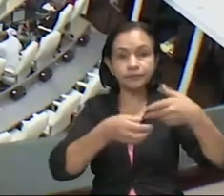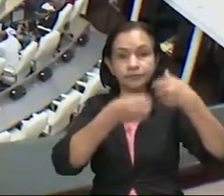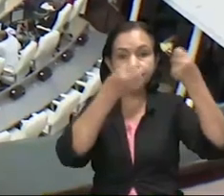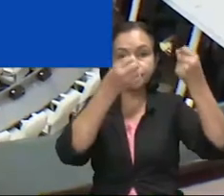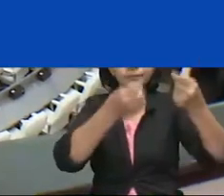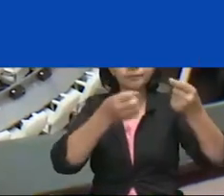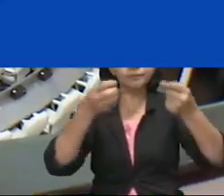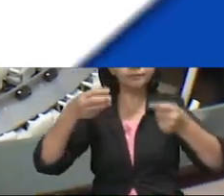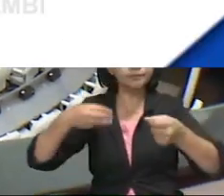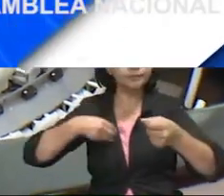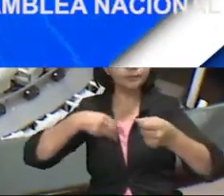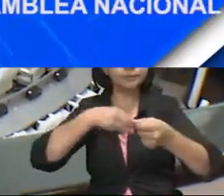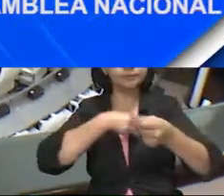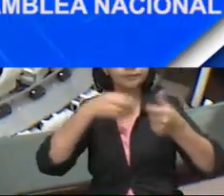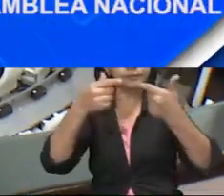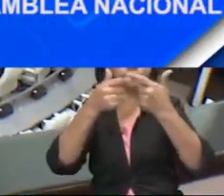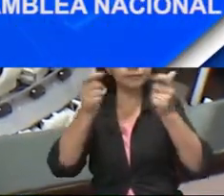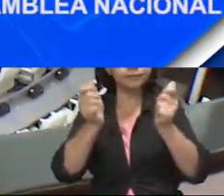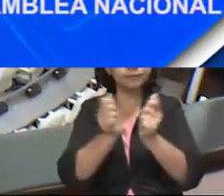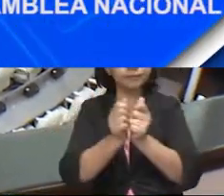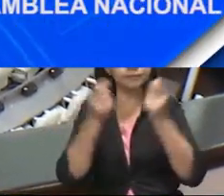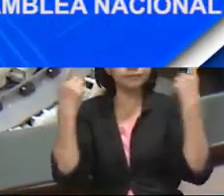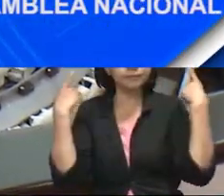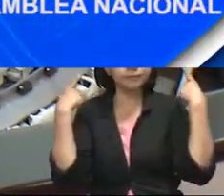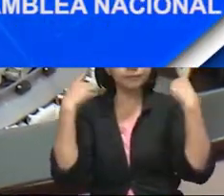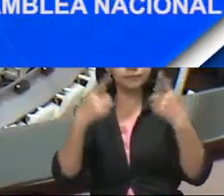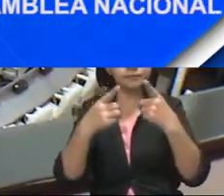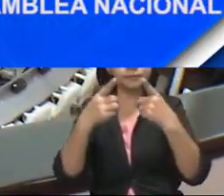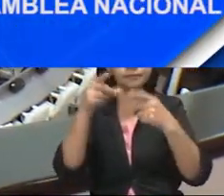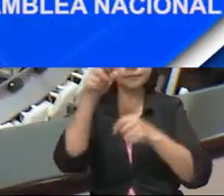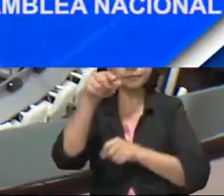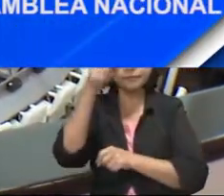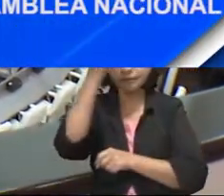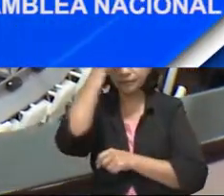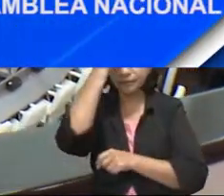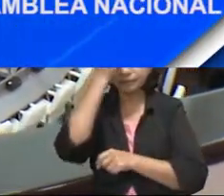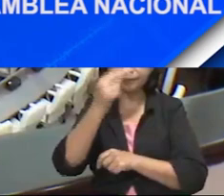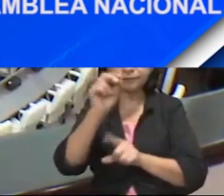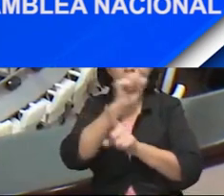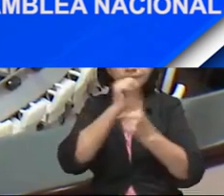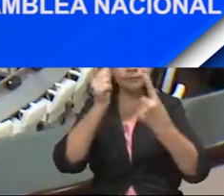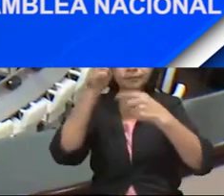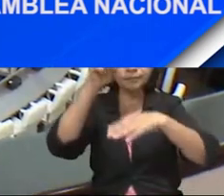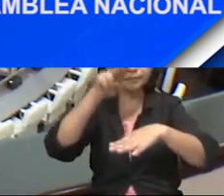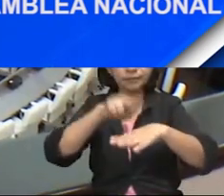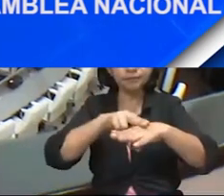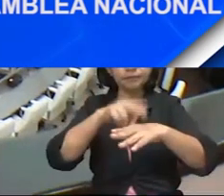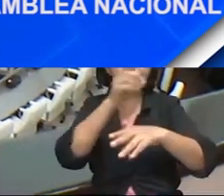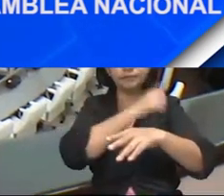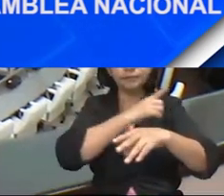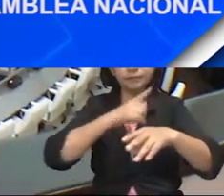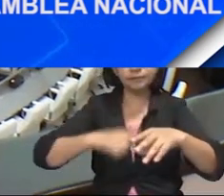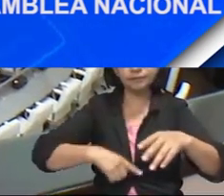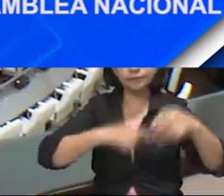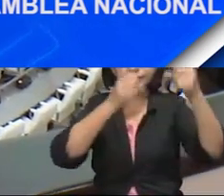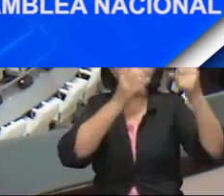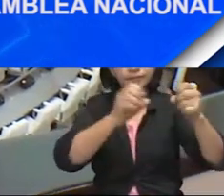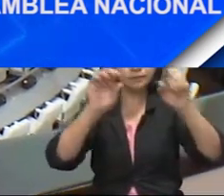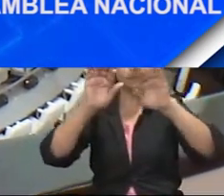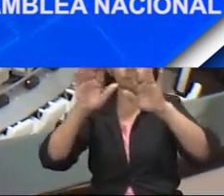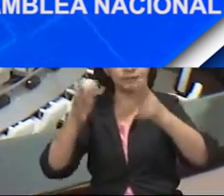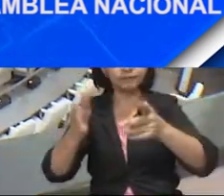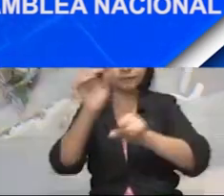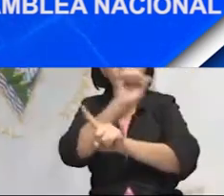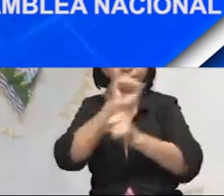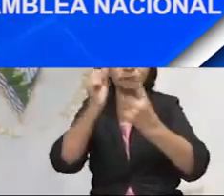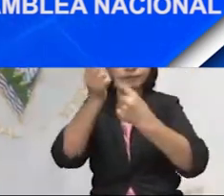El Consejo Directivo de la Comisión Nacional de Microfinanzas presentó en la Asamblea Nacional el informe de gestión